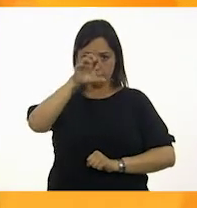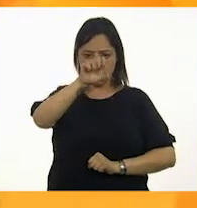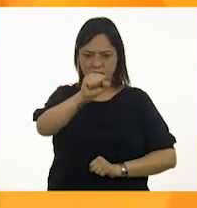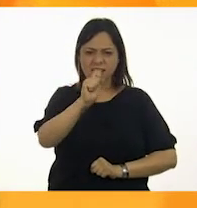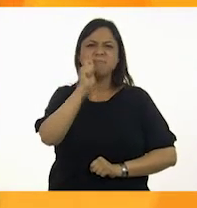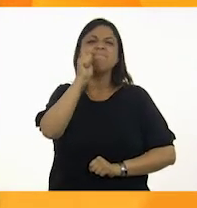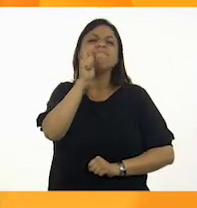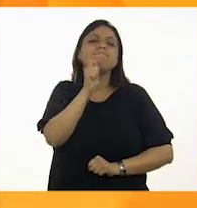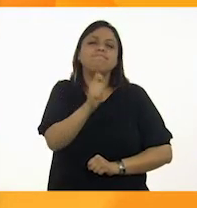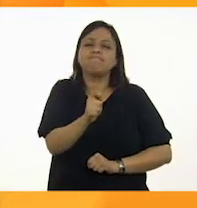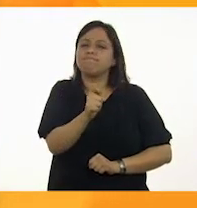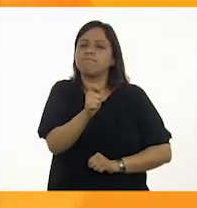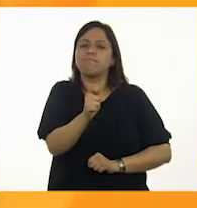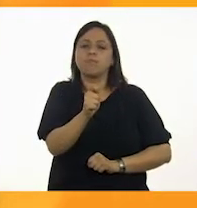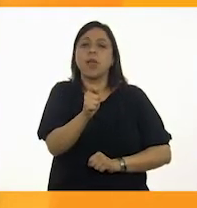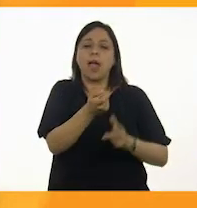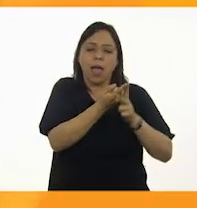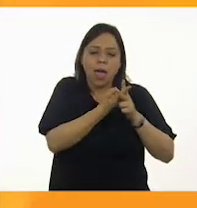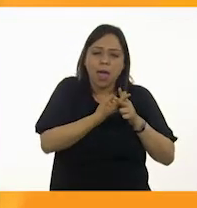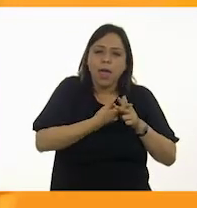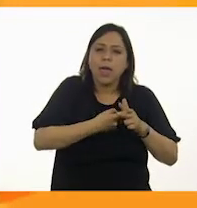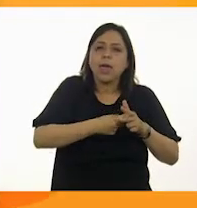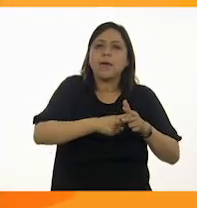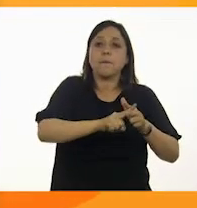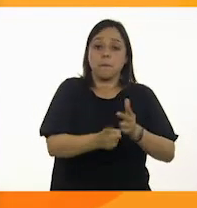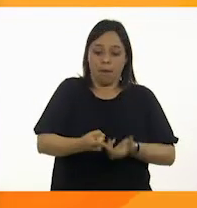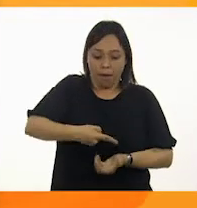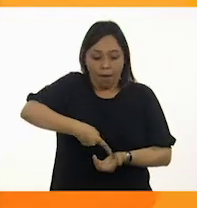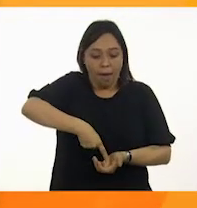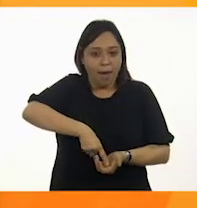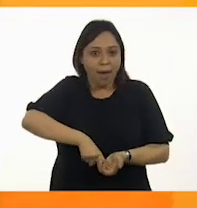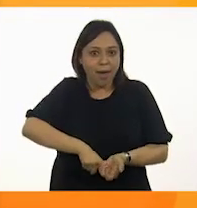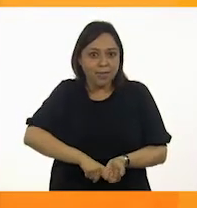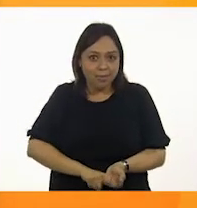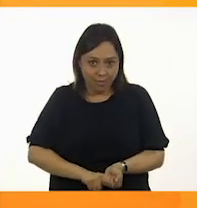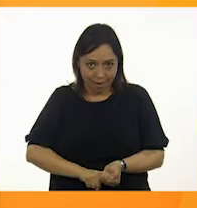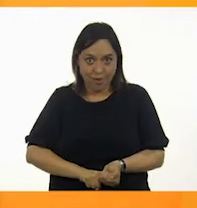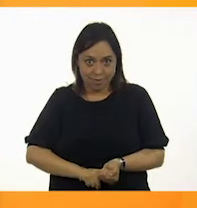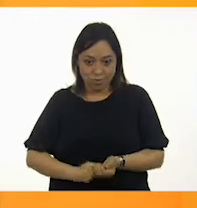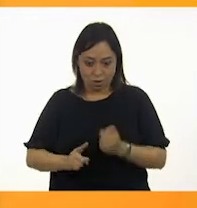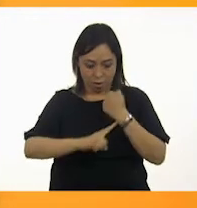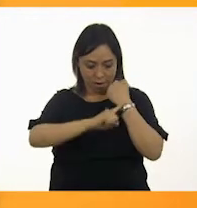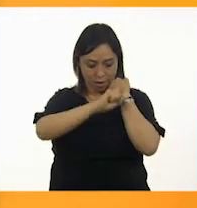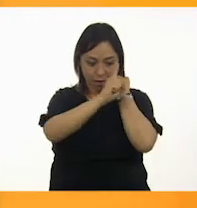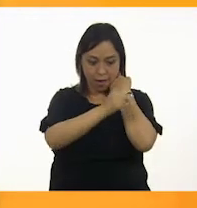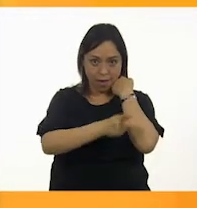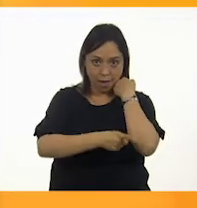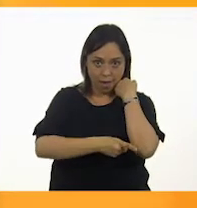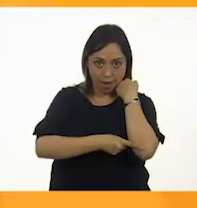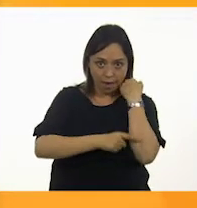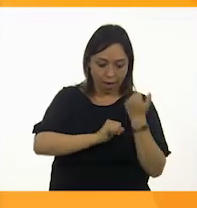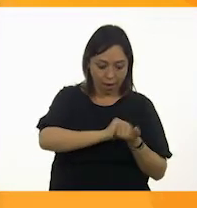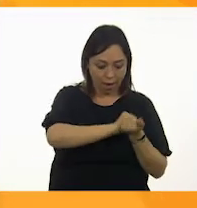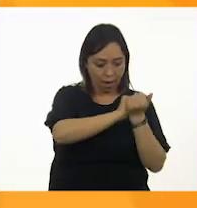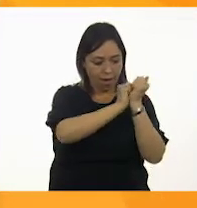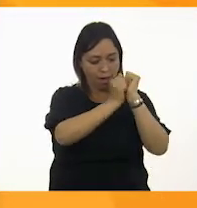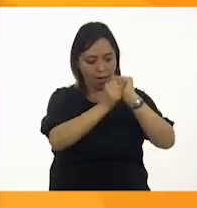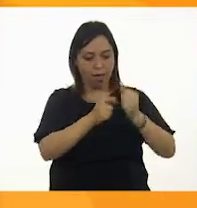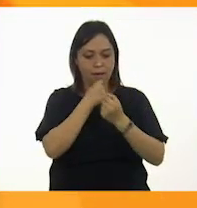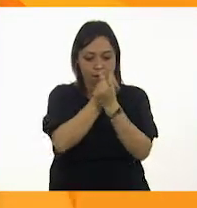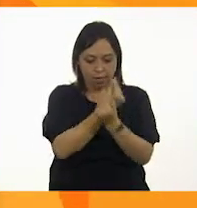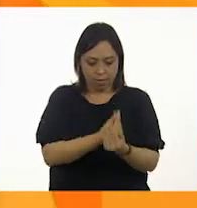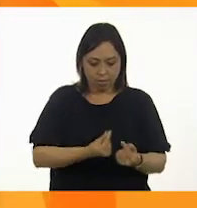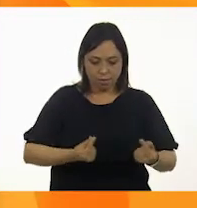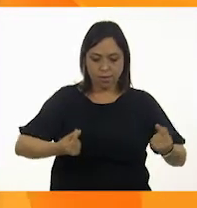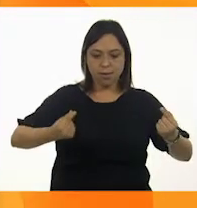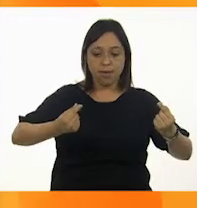largo viaje que empieza en el fluido mundo del útero y continúa a través de la infancia, la adolescencia e incluso